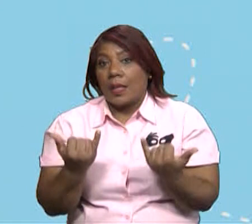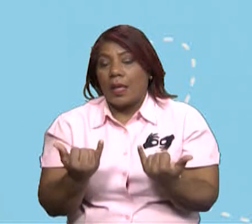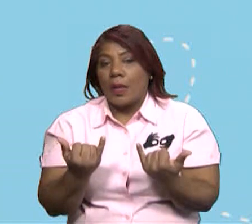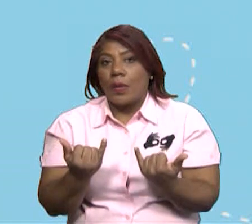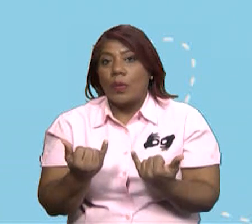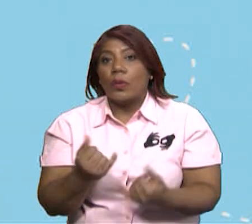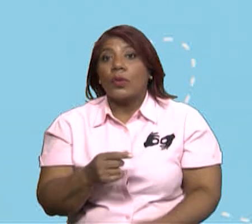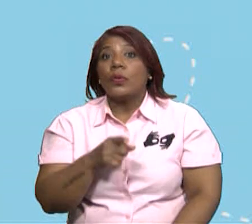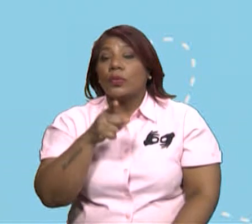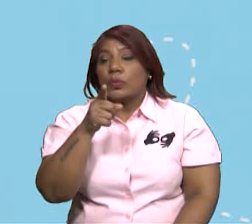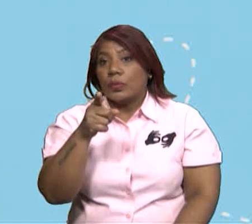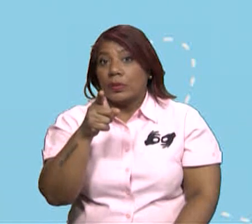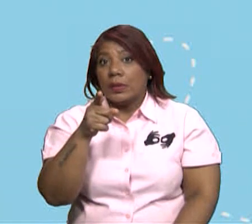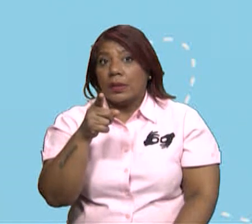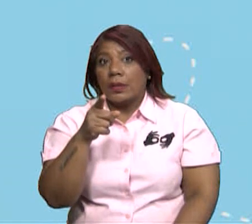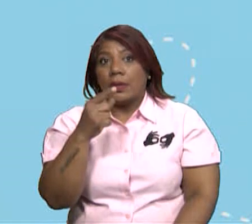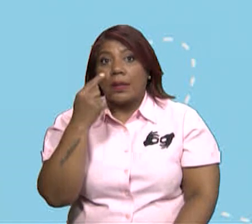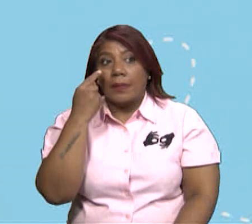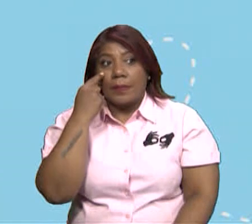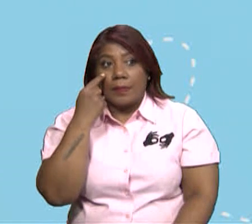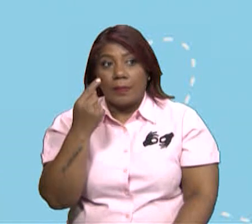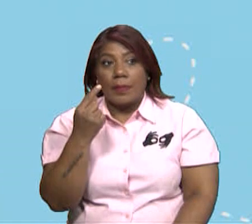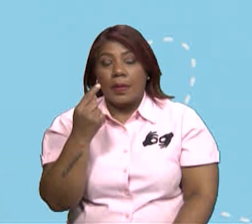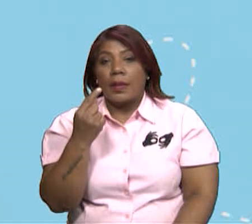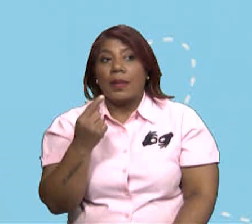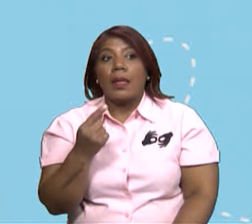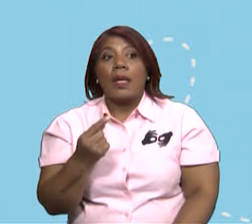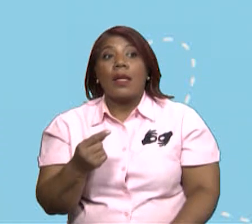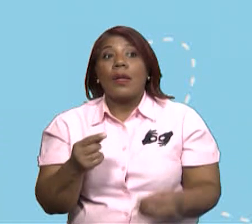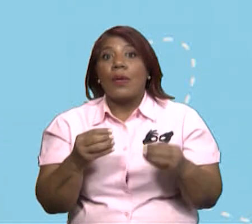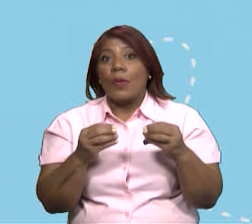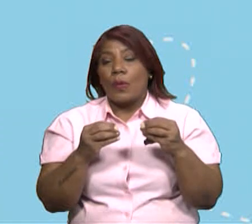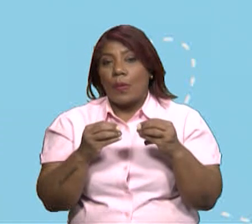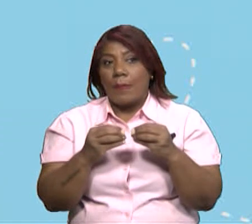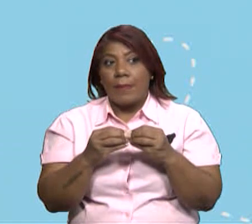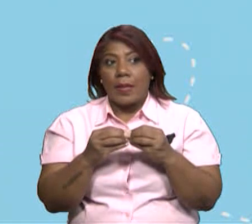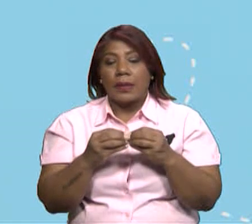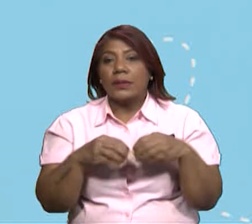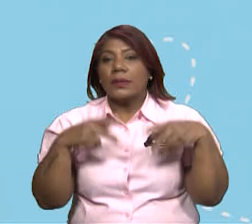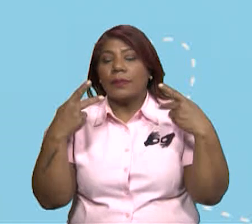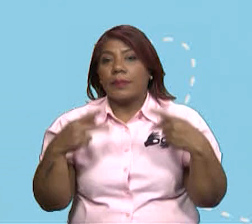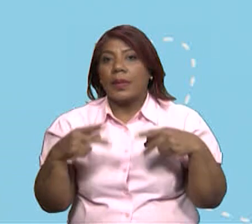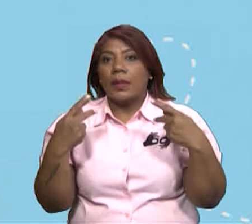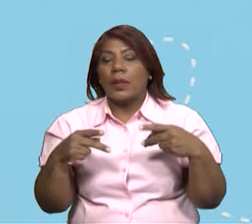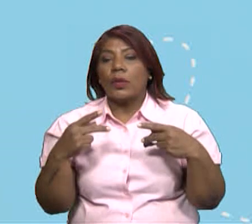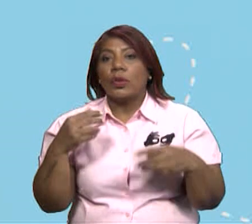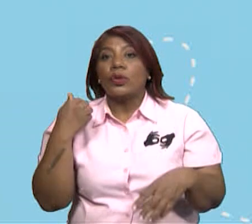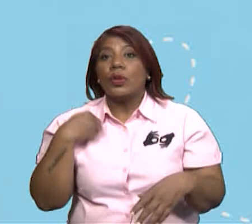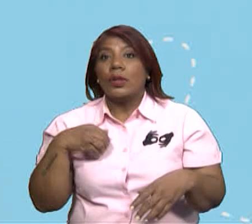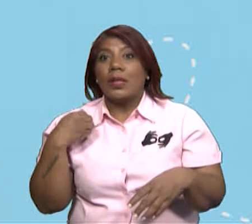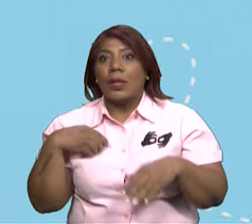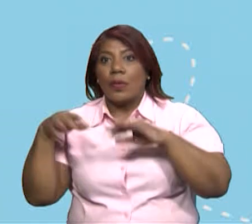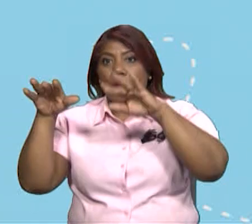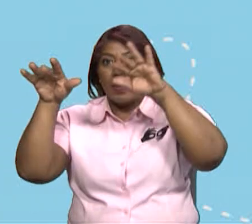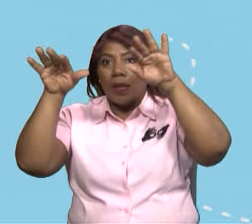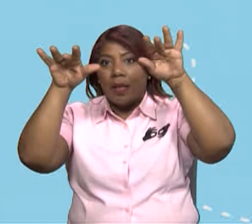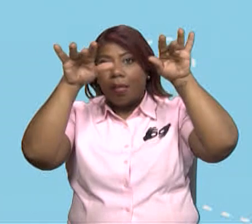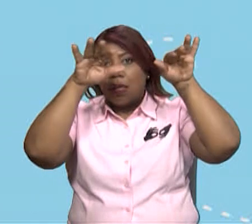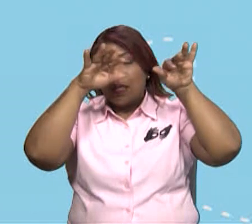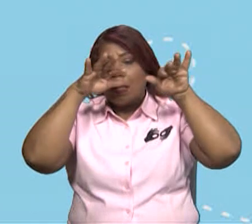la influencia más directa del hombre sobre los ecosistemas es su destrucción o